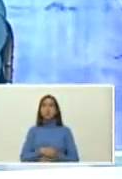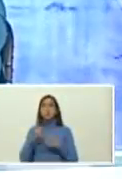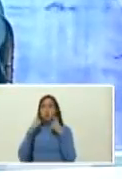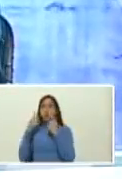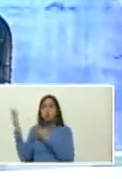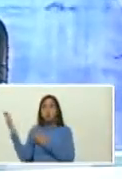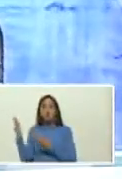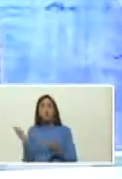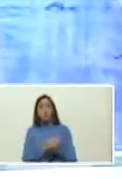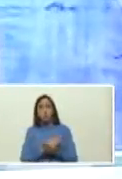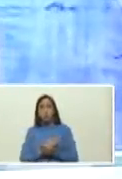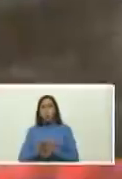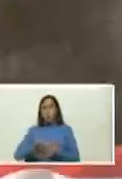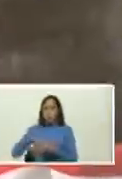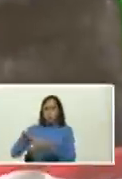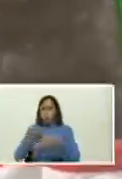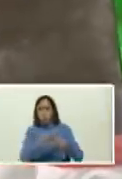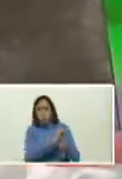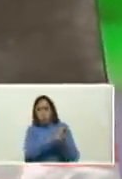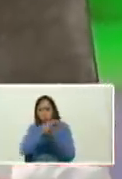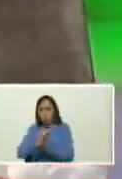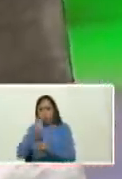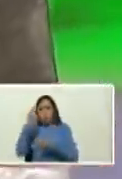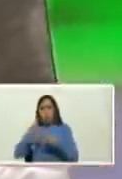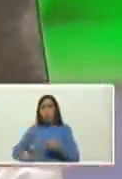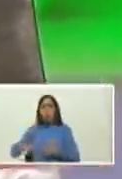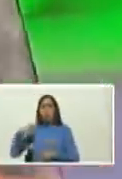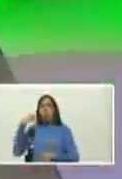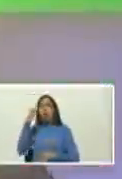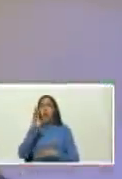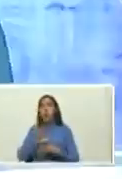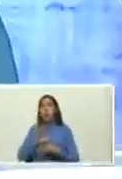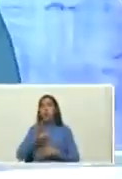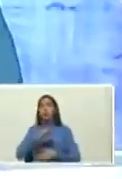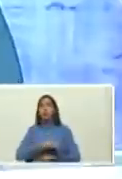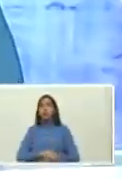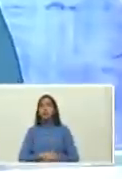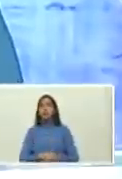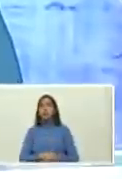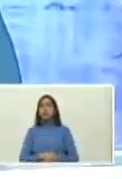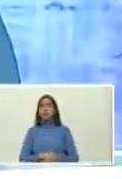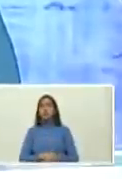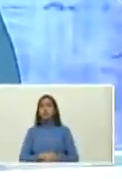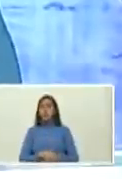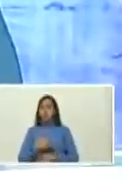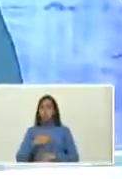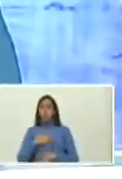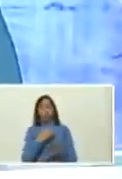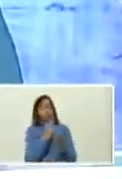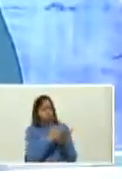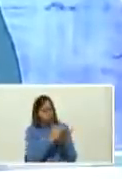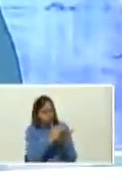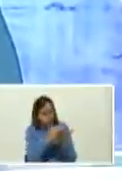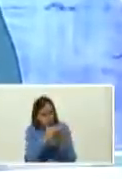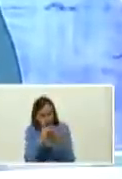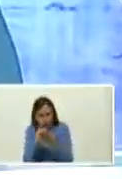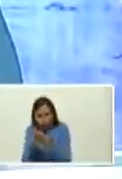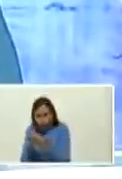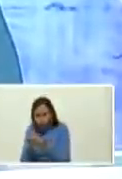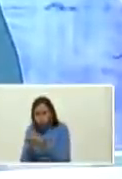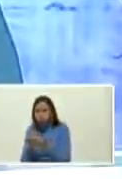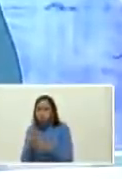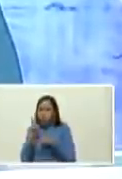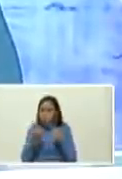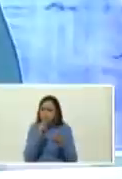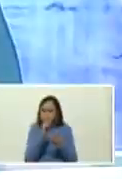la otra cara del America Dream yo lo estuve ojeando he estado leyendo los